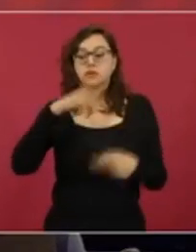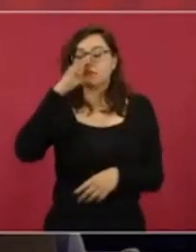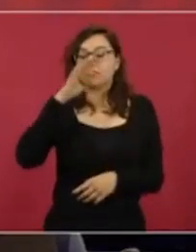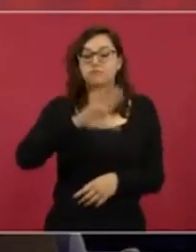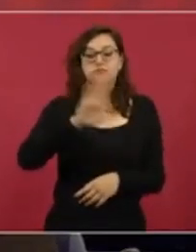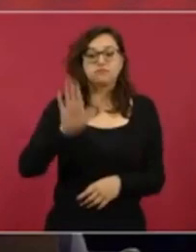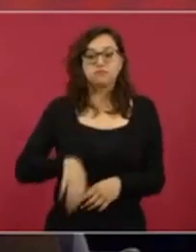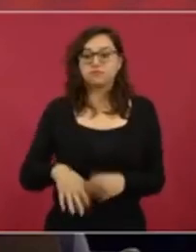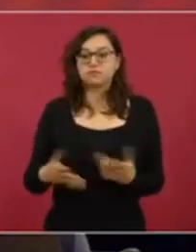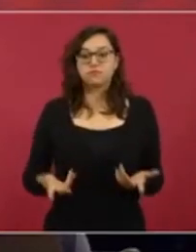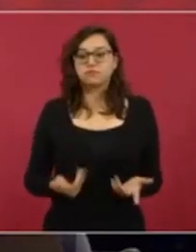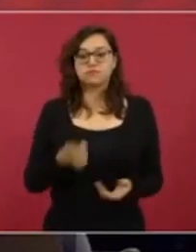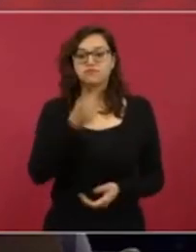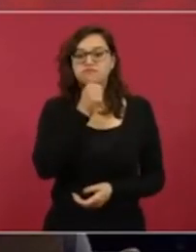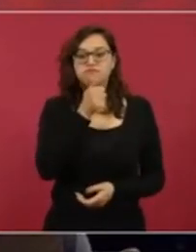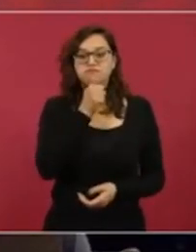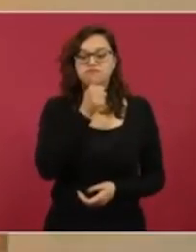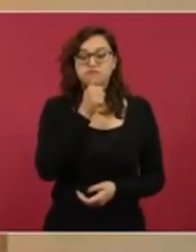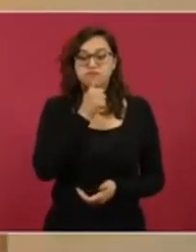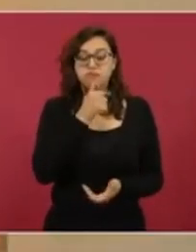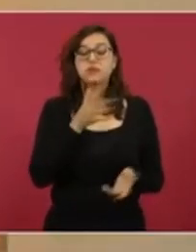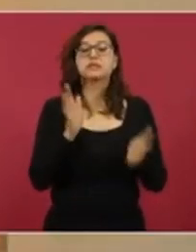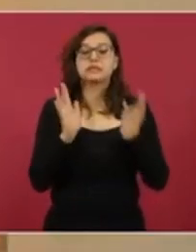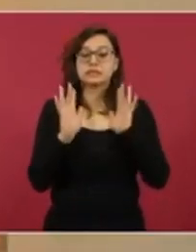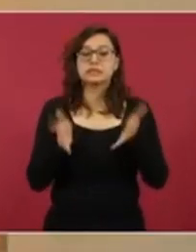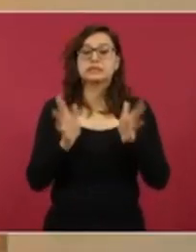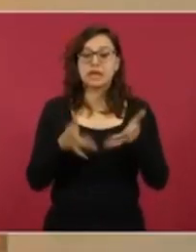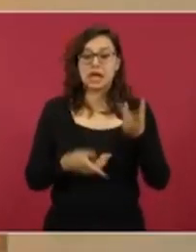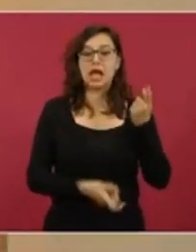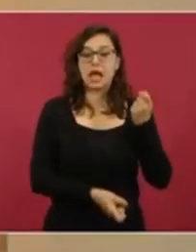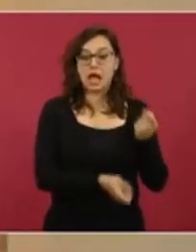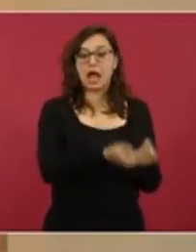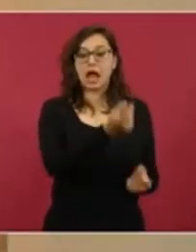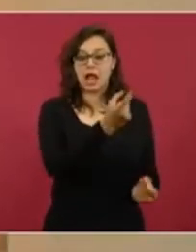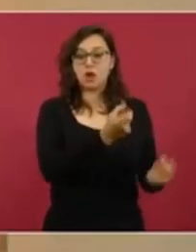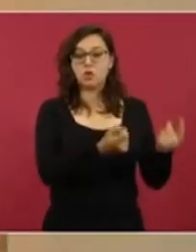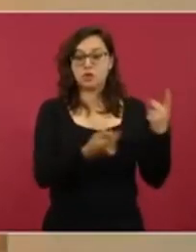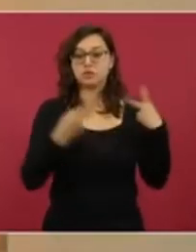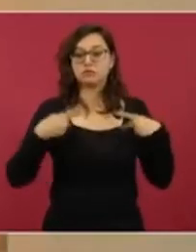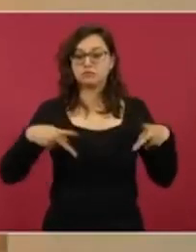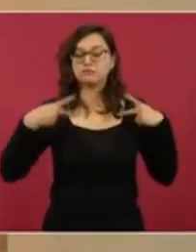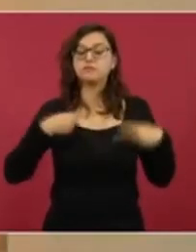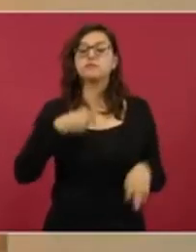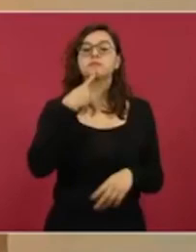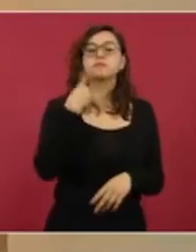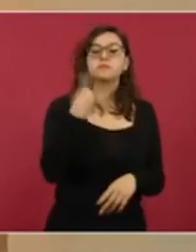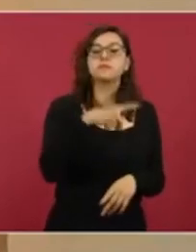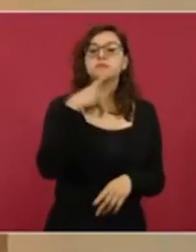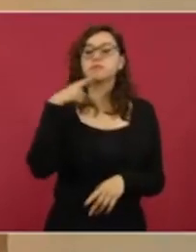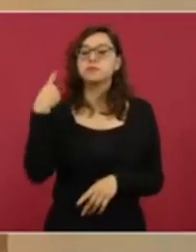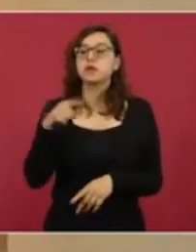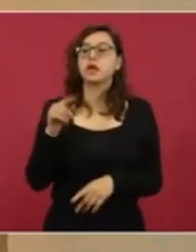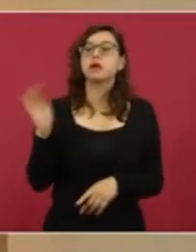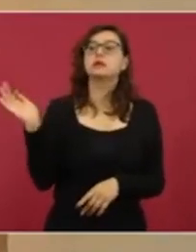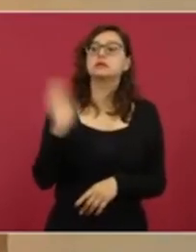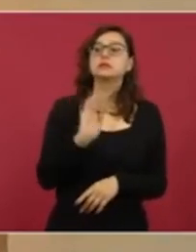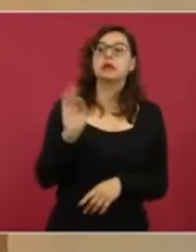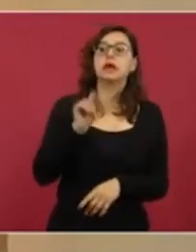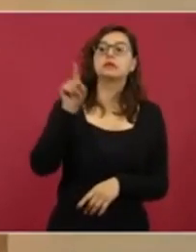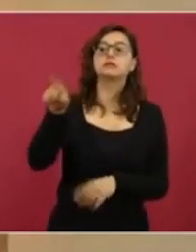empezaron a llegar algunas denuncias anónimas de posibles lugares donde pudieron haber